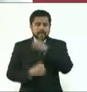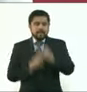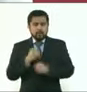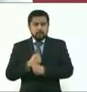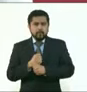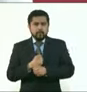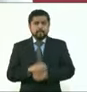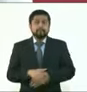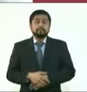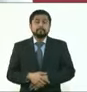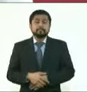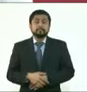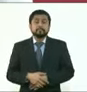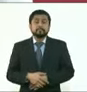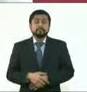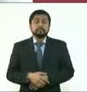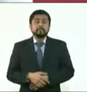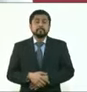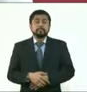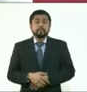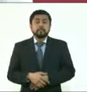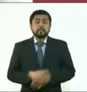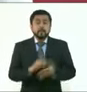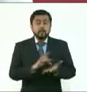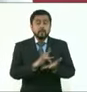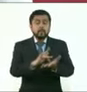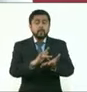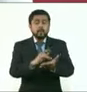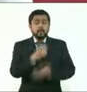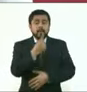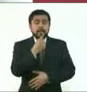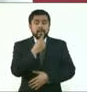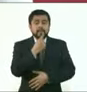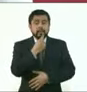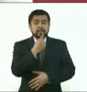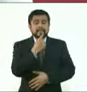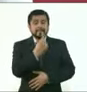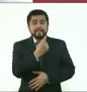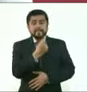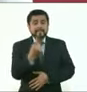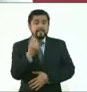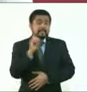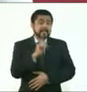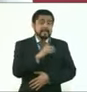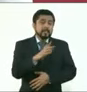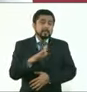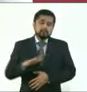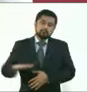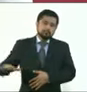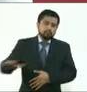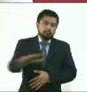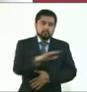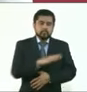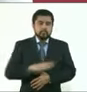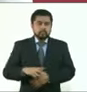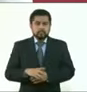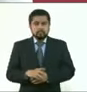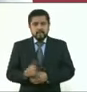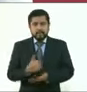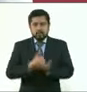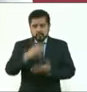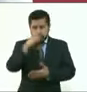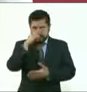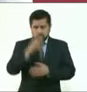el apoyo a niños y niñas de toda la ciudad, que van a escuela pública, ya saben,